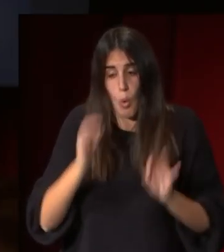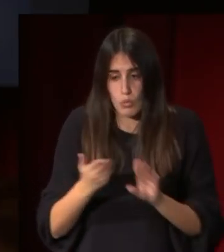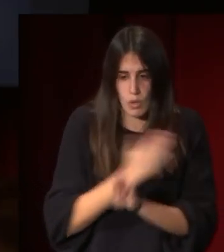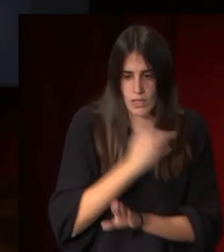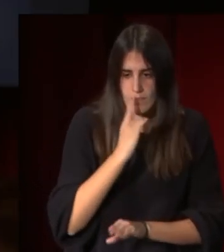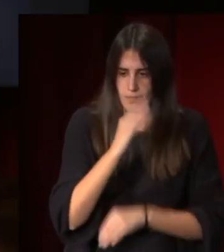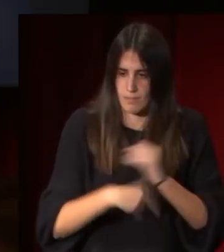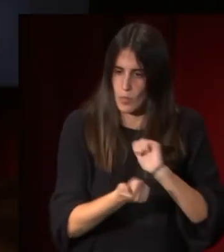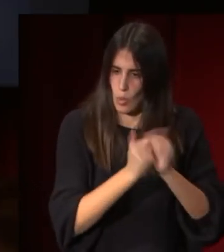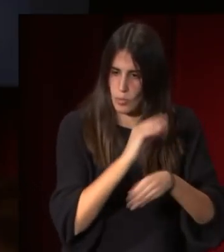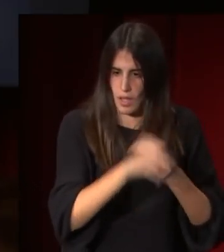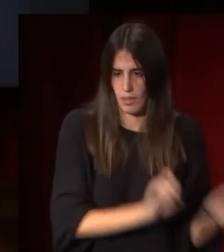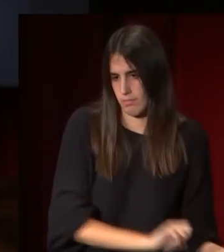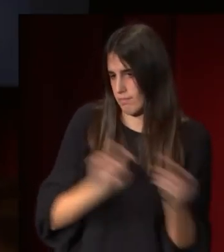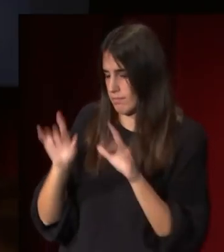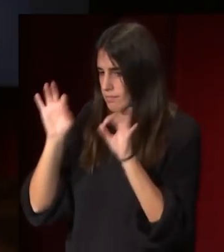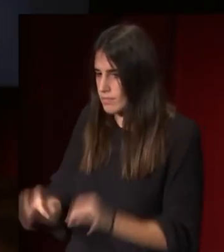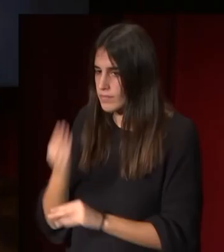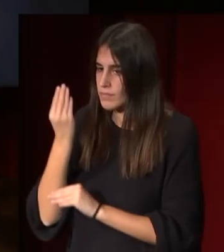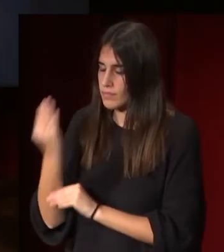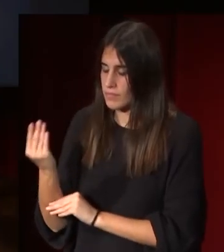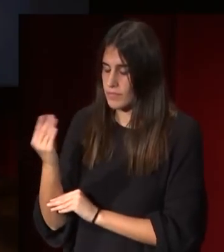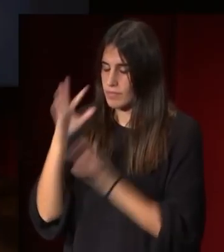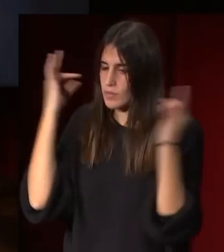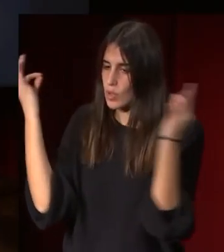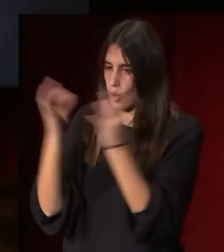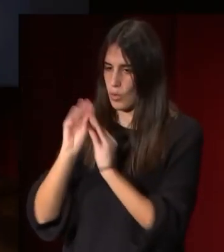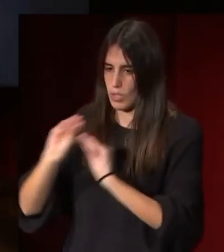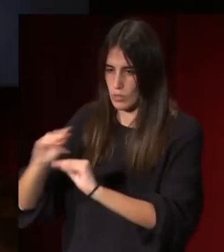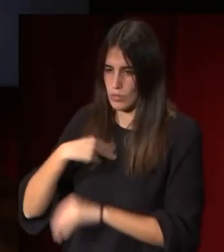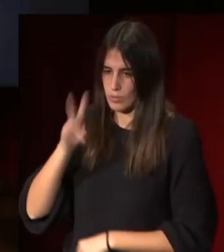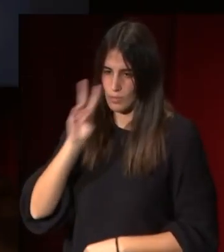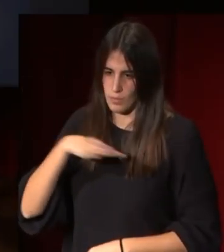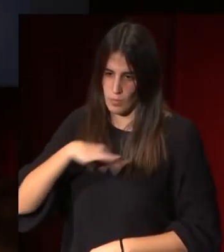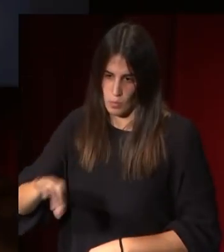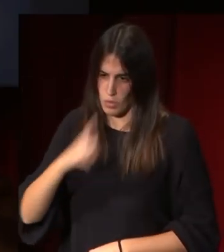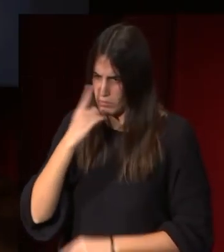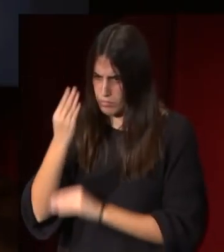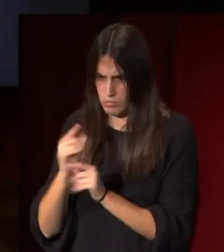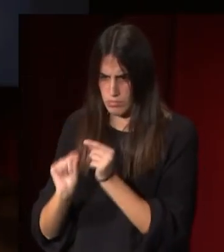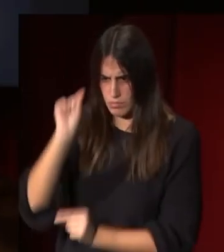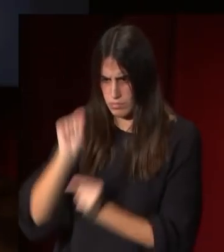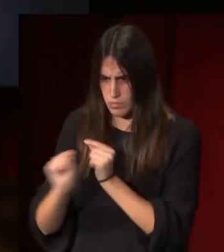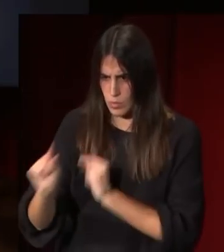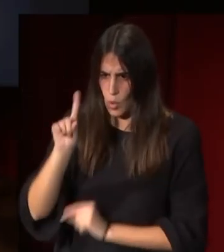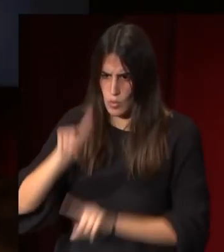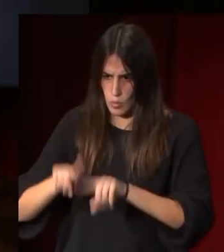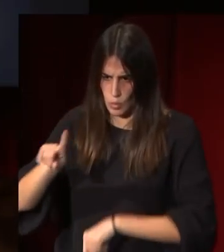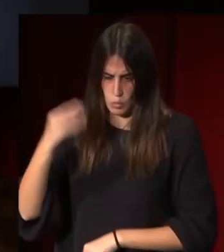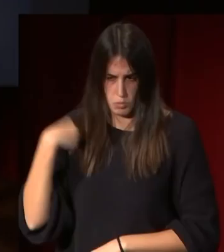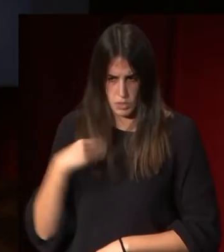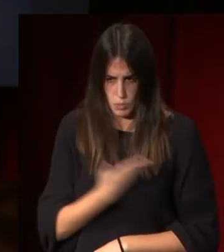contemplar en Priego es una réplica exacta a tamaño 1-1 exactamente igual